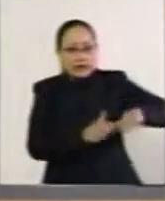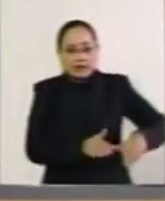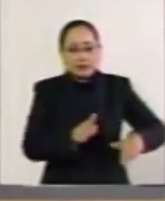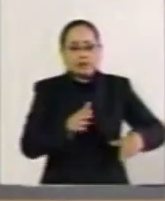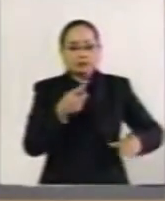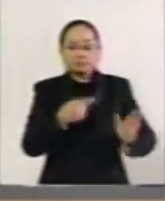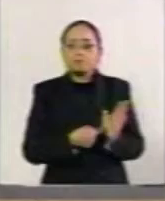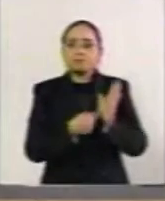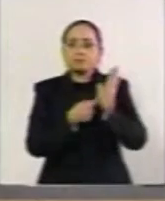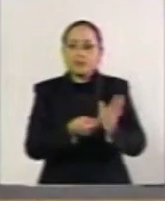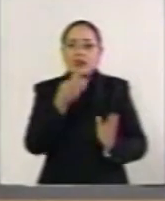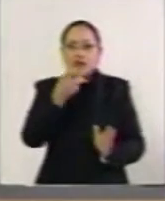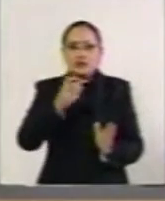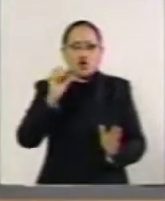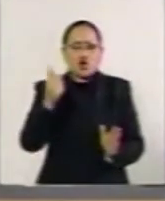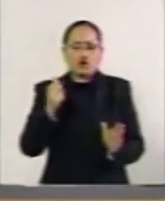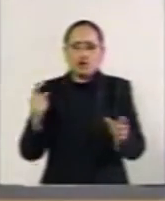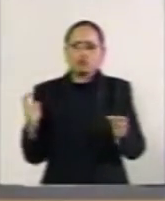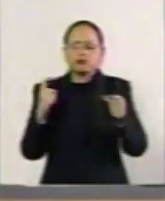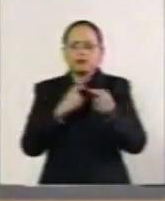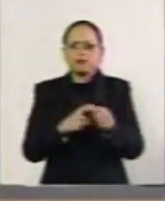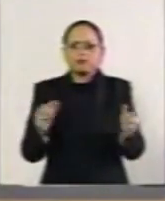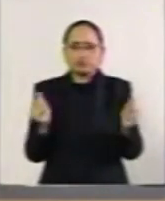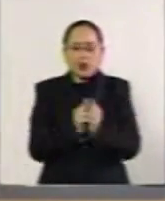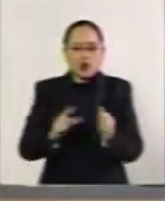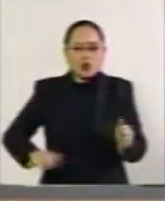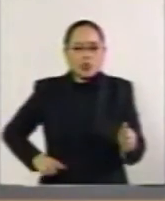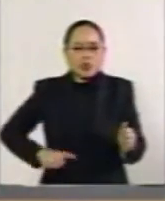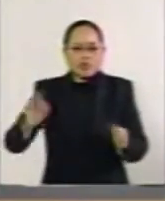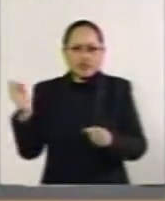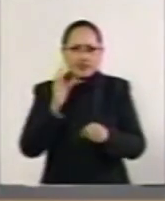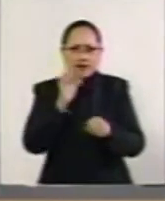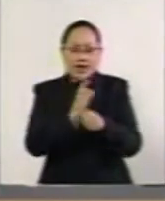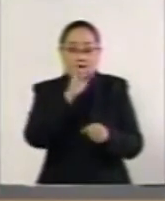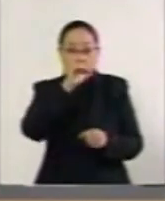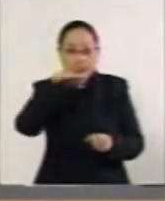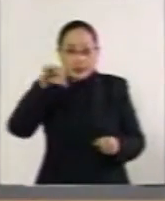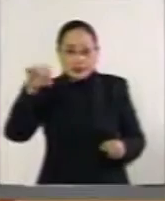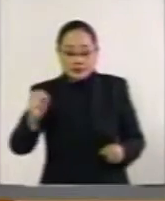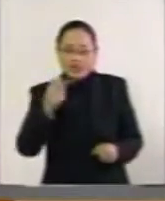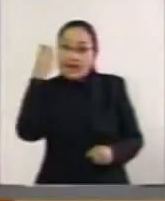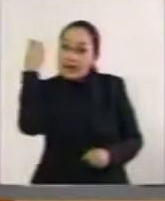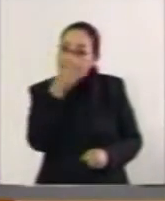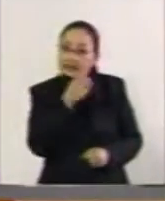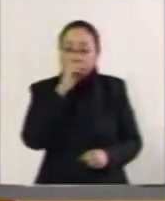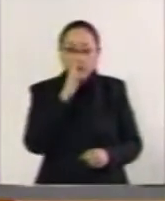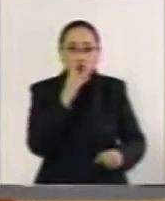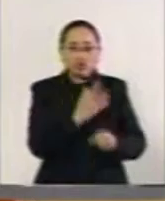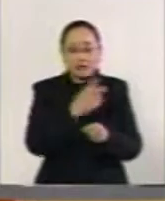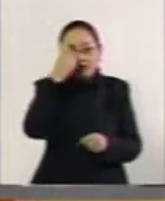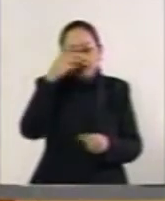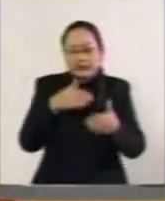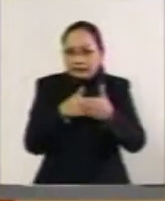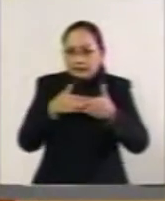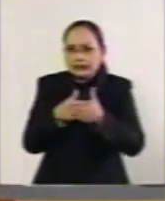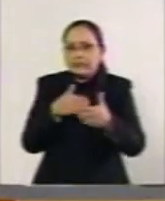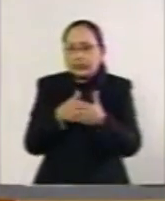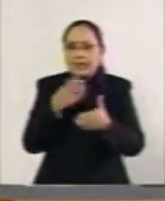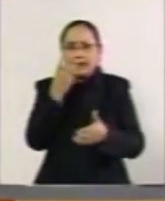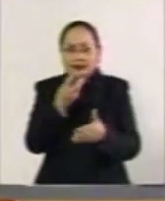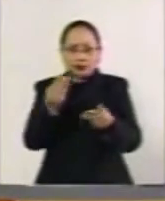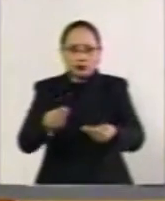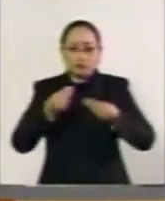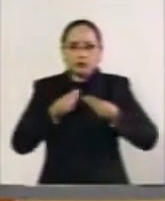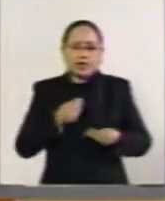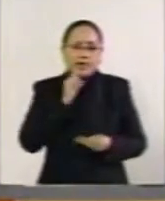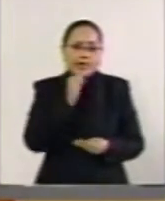ninguna otra dependencia del Gobierno Federal. Es el IMSS, lo digo de manera textual, es el IMSS. Así es como